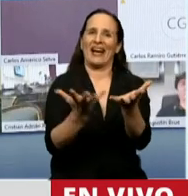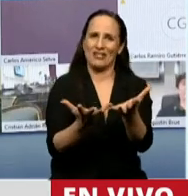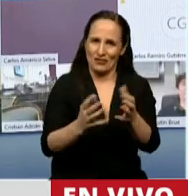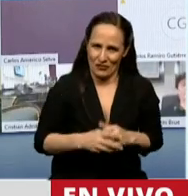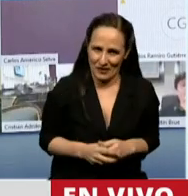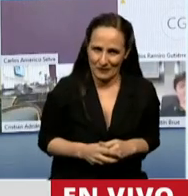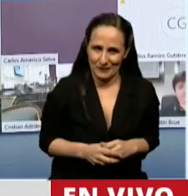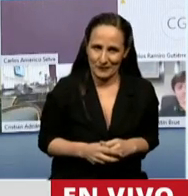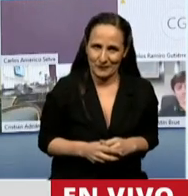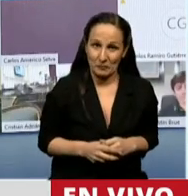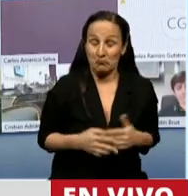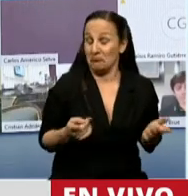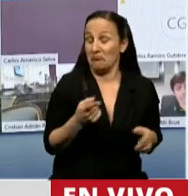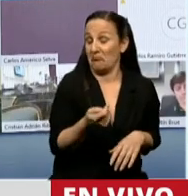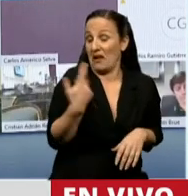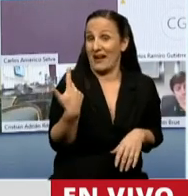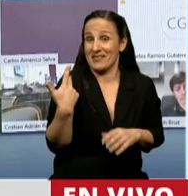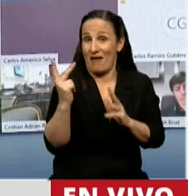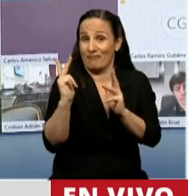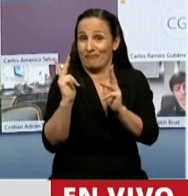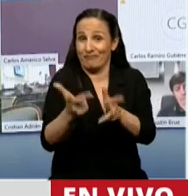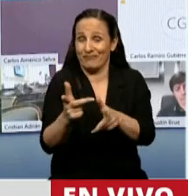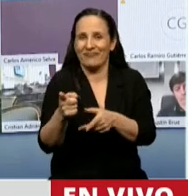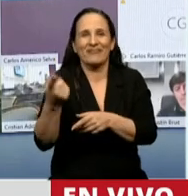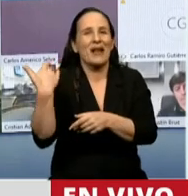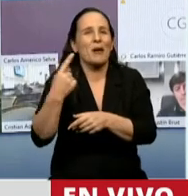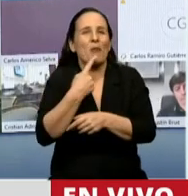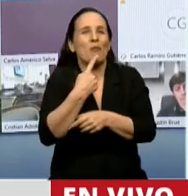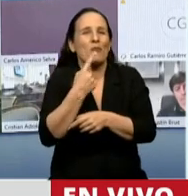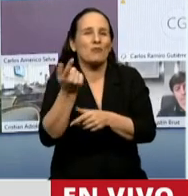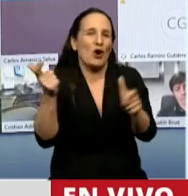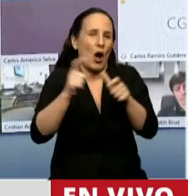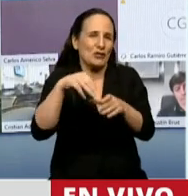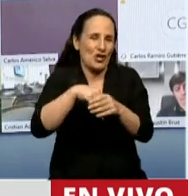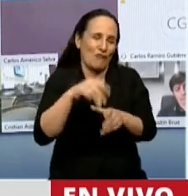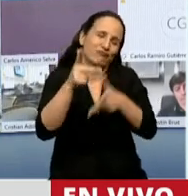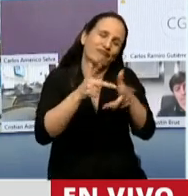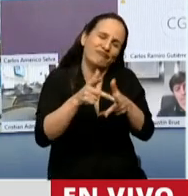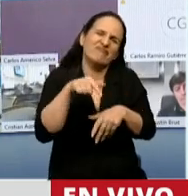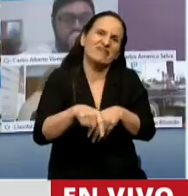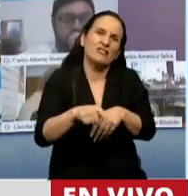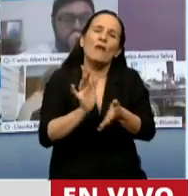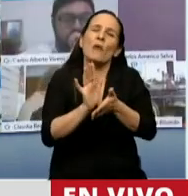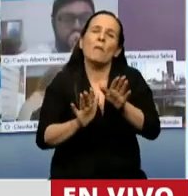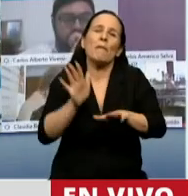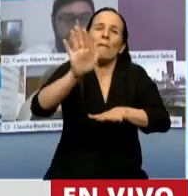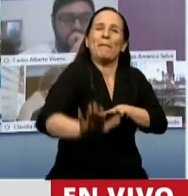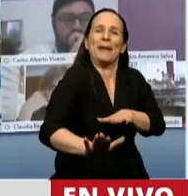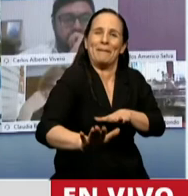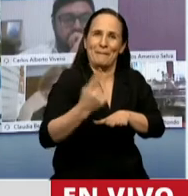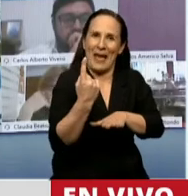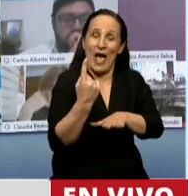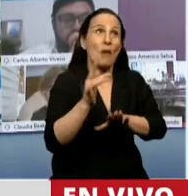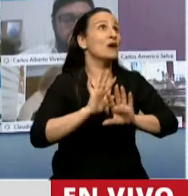Esto recién decía uno de los pibes que hablaba en la comisión, es el primer paso pero de ninguna manera